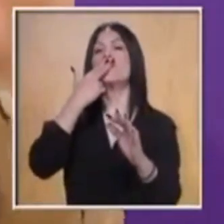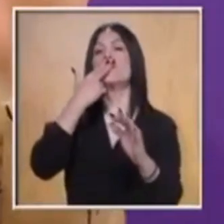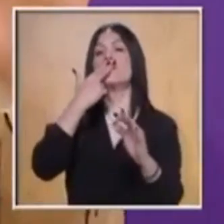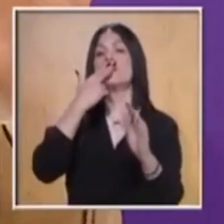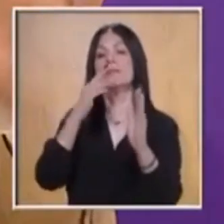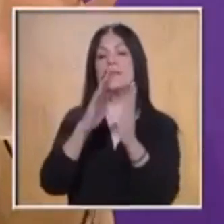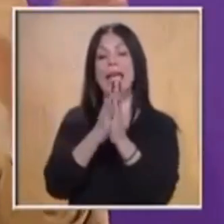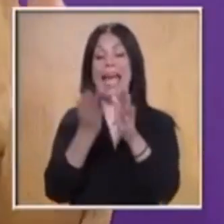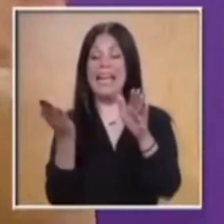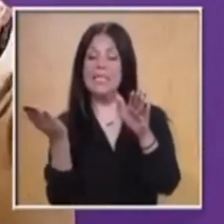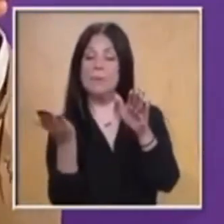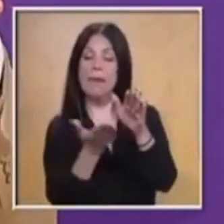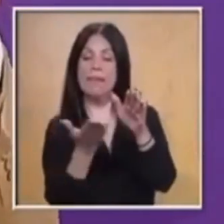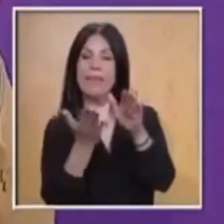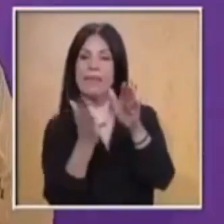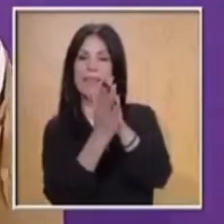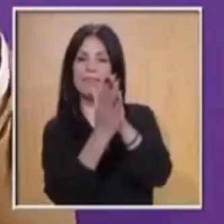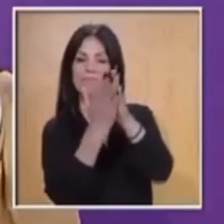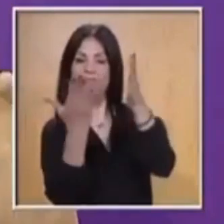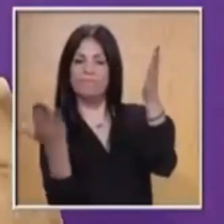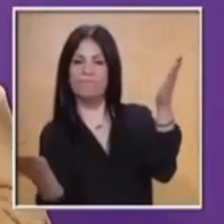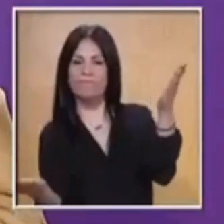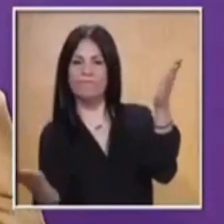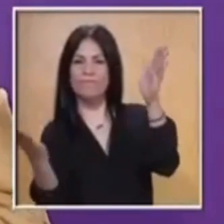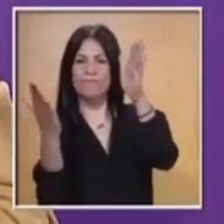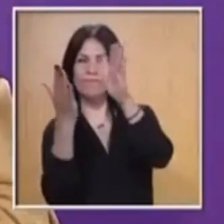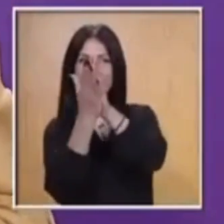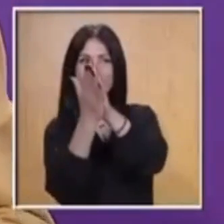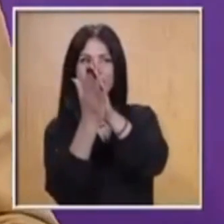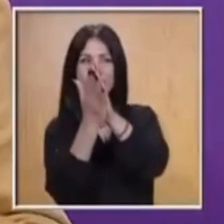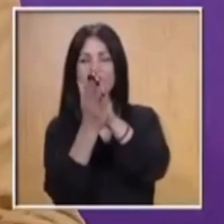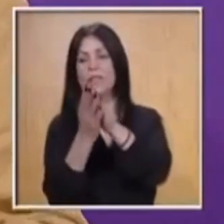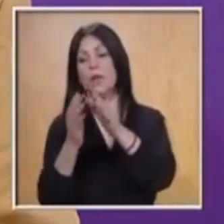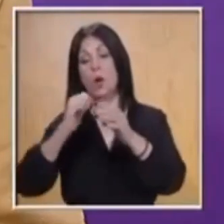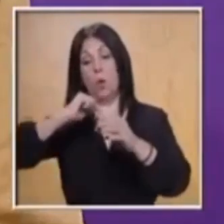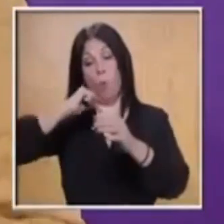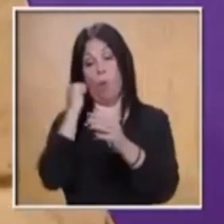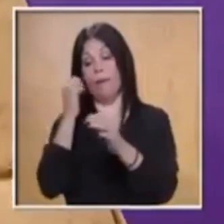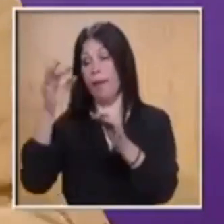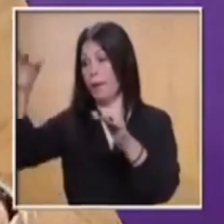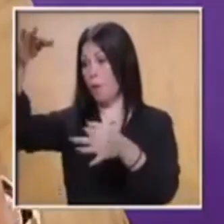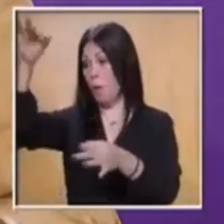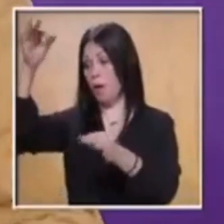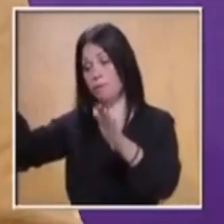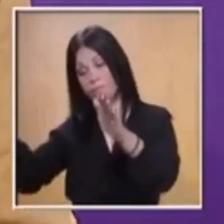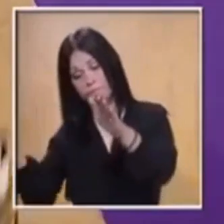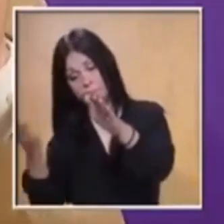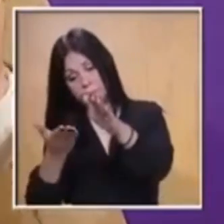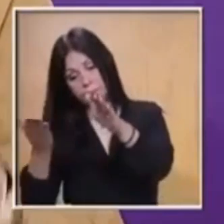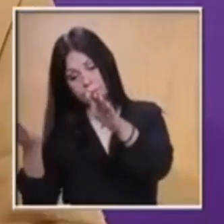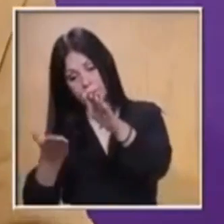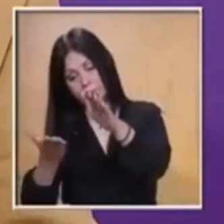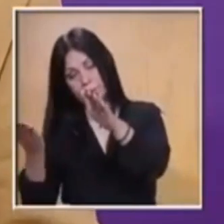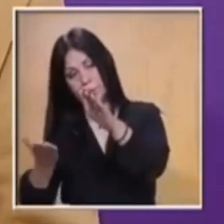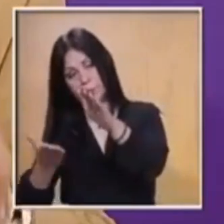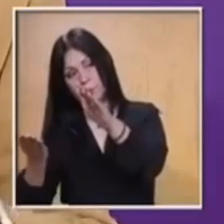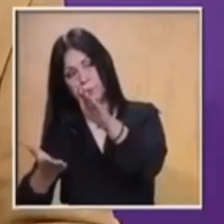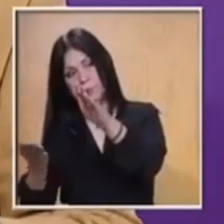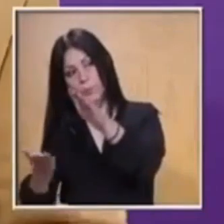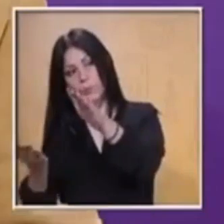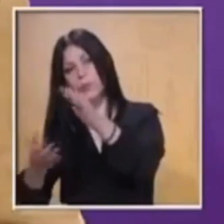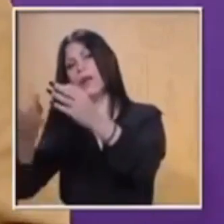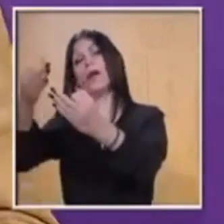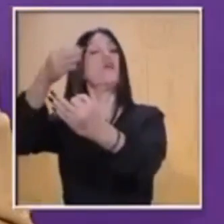construirlo ahora con un legajo tamaño oficio donde tú ahí vas a anexar todas las evidencias de trabajo que has